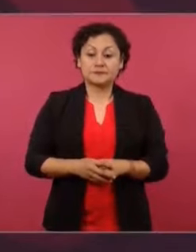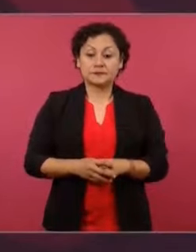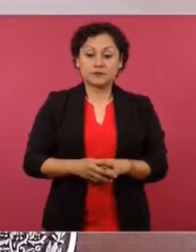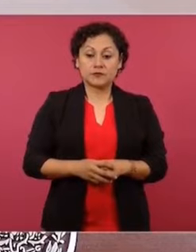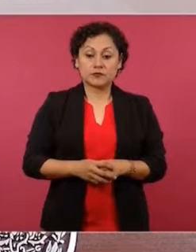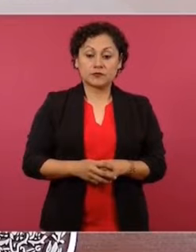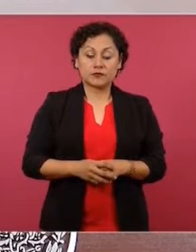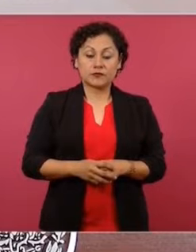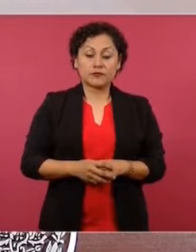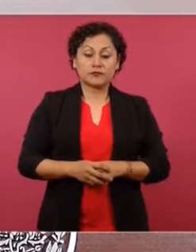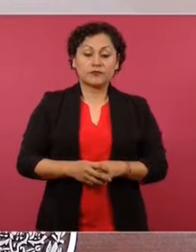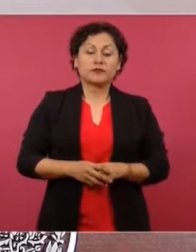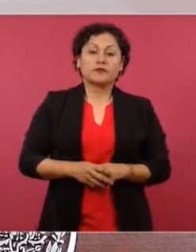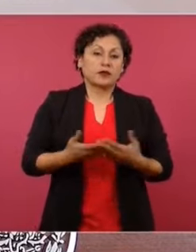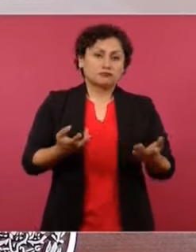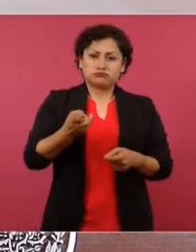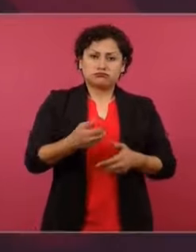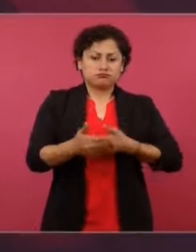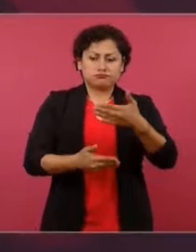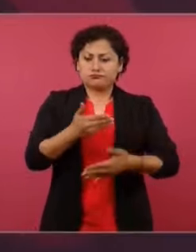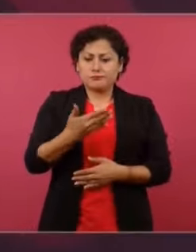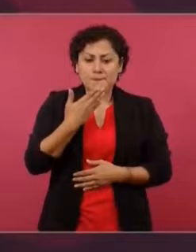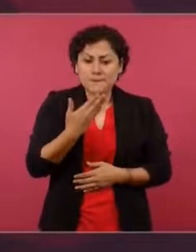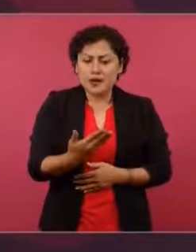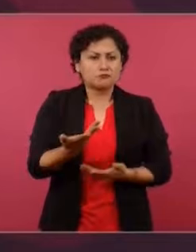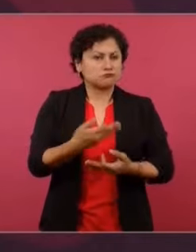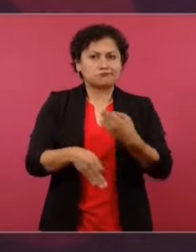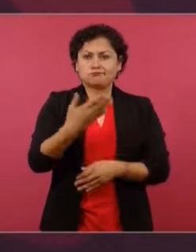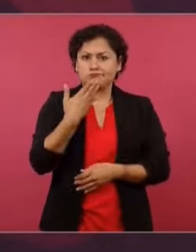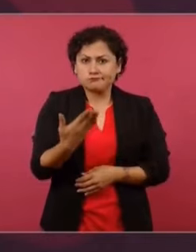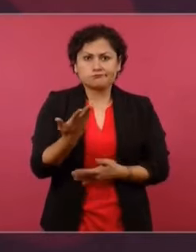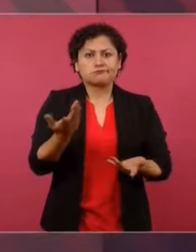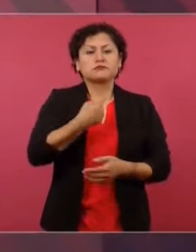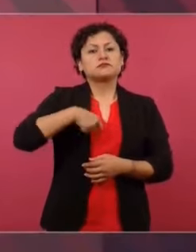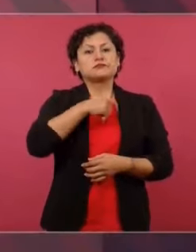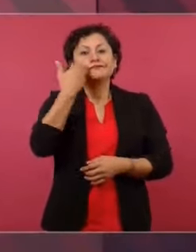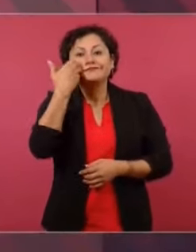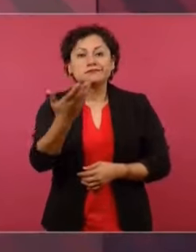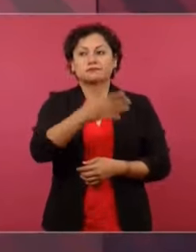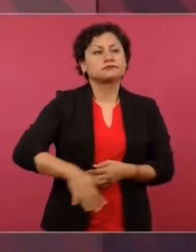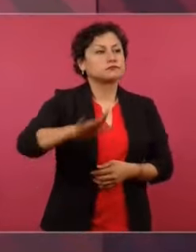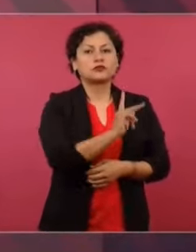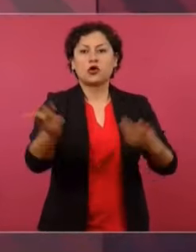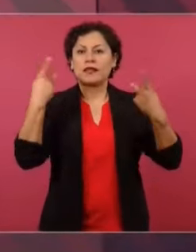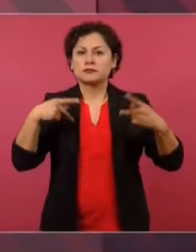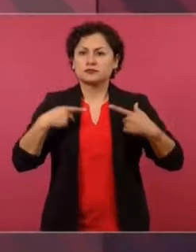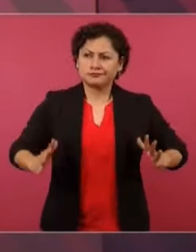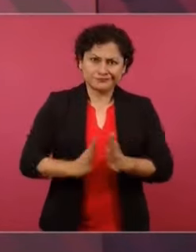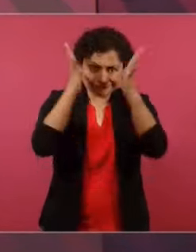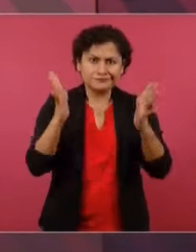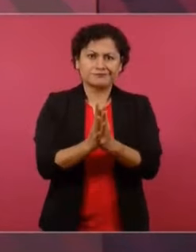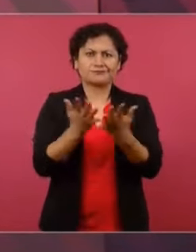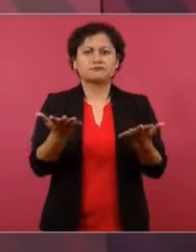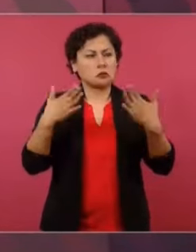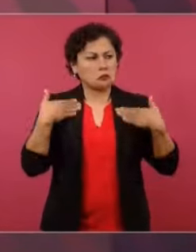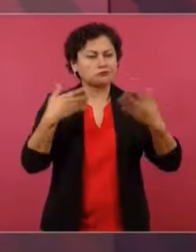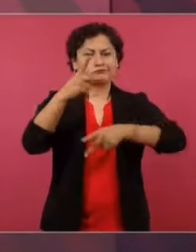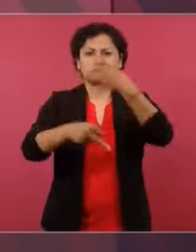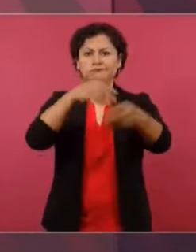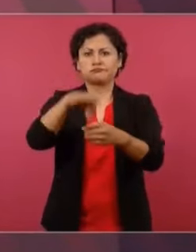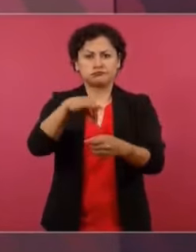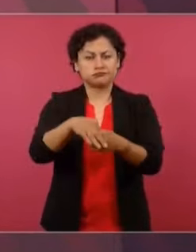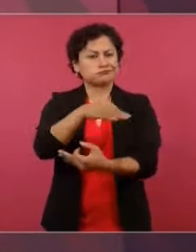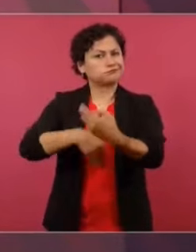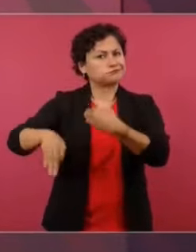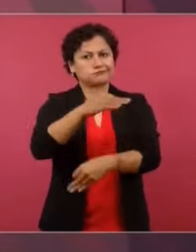van bien las cosas y eso es lo que esperamos, que toda la gente participe, que todos los ciudadanos salgan a votar y que entre todos